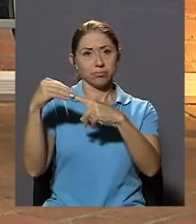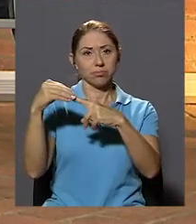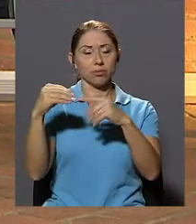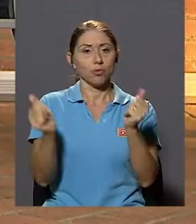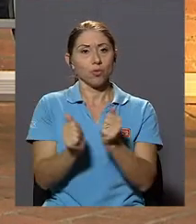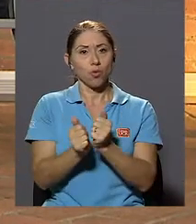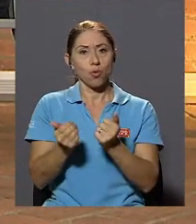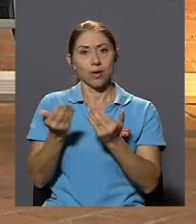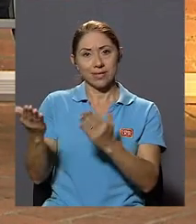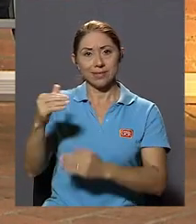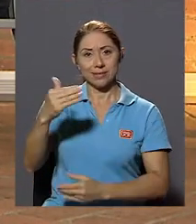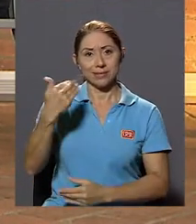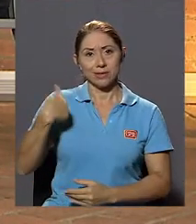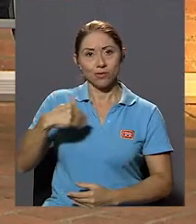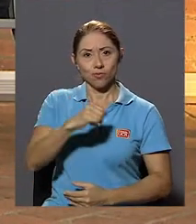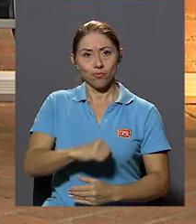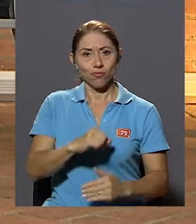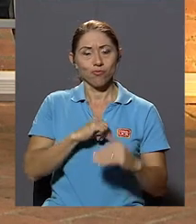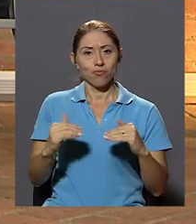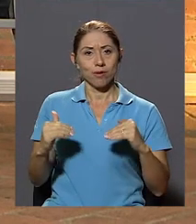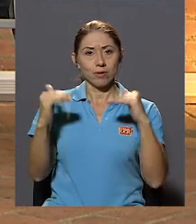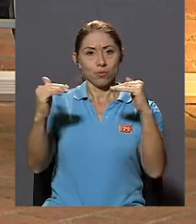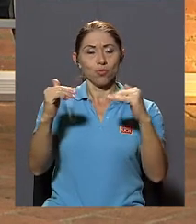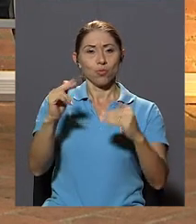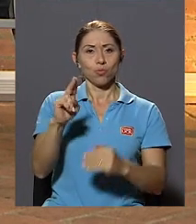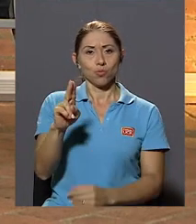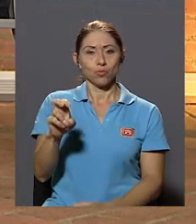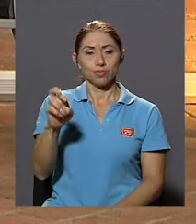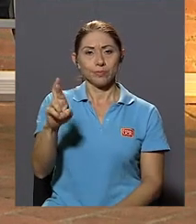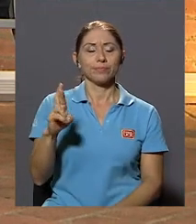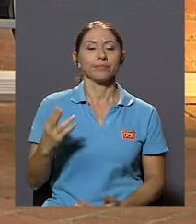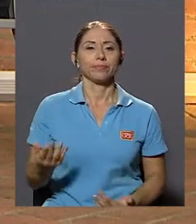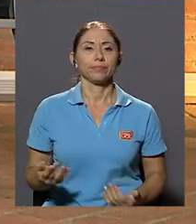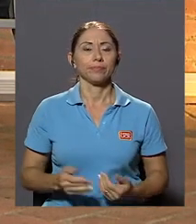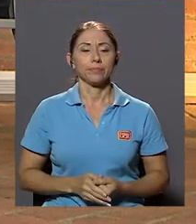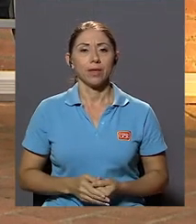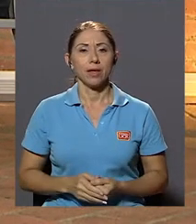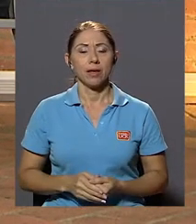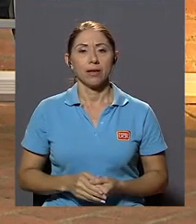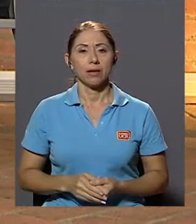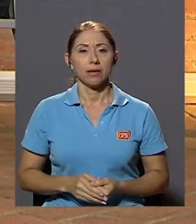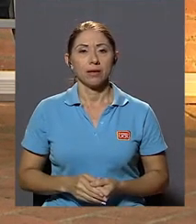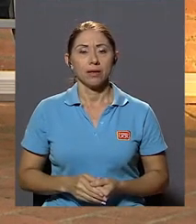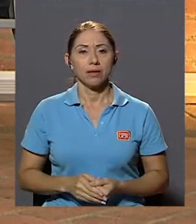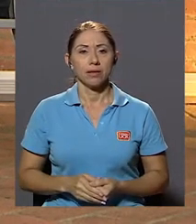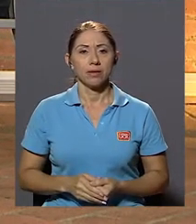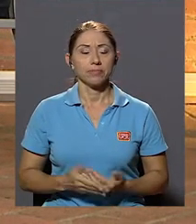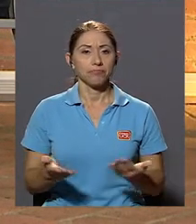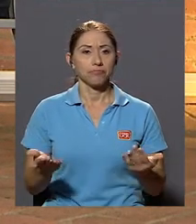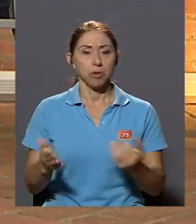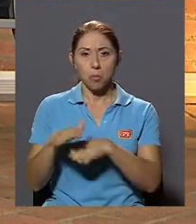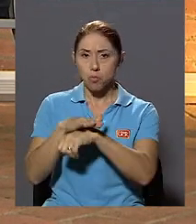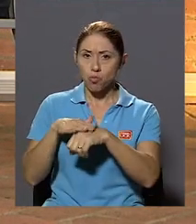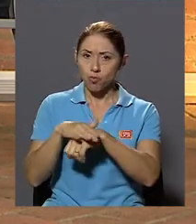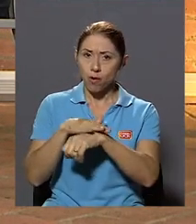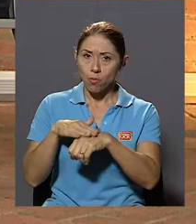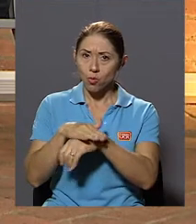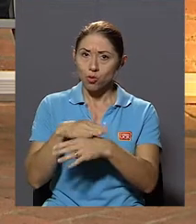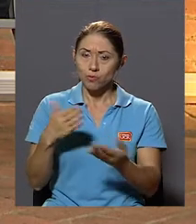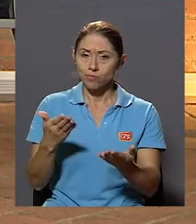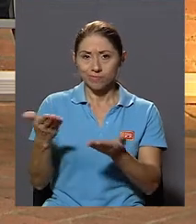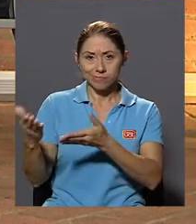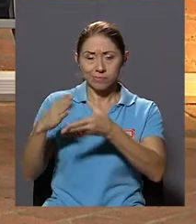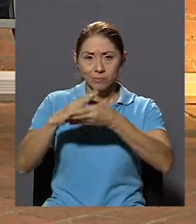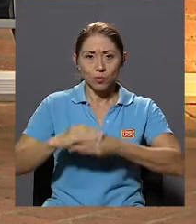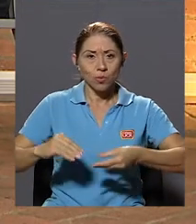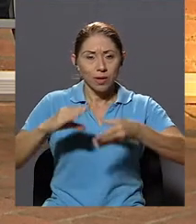especial con el señor rector Y pues por favor don Henning